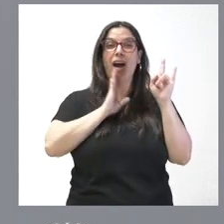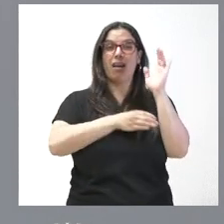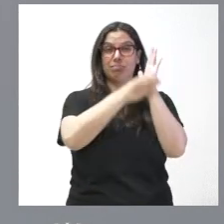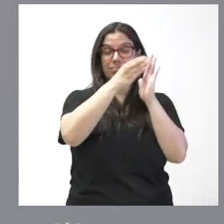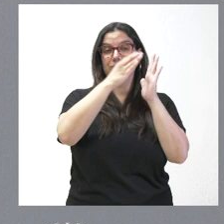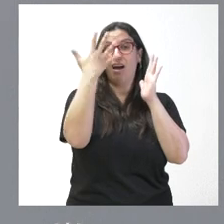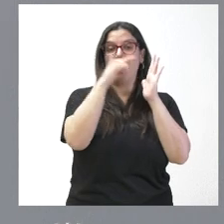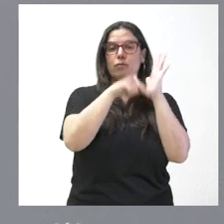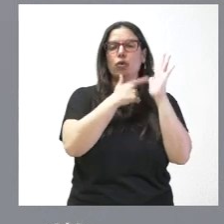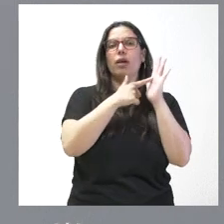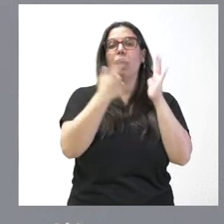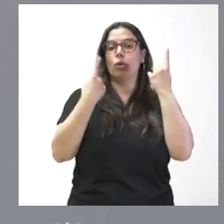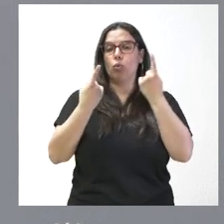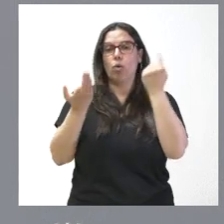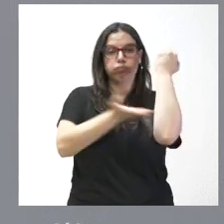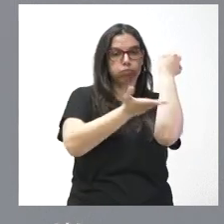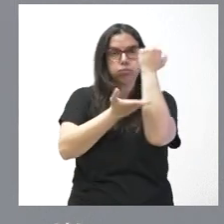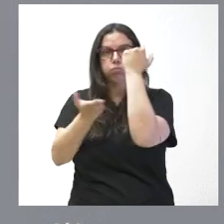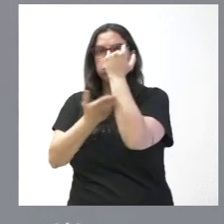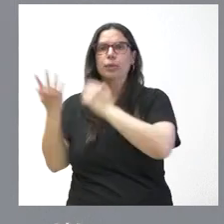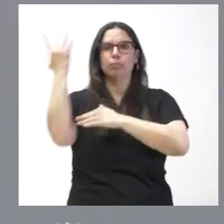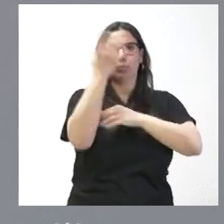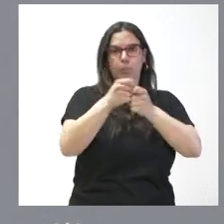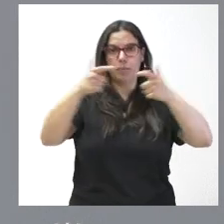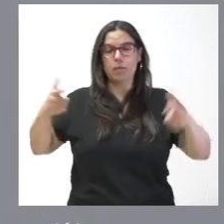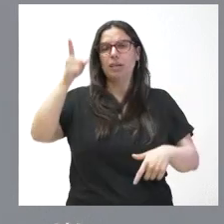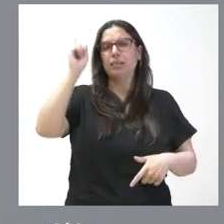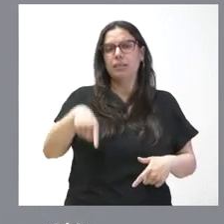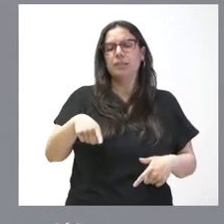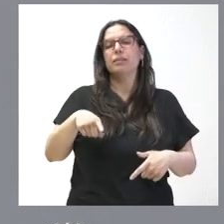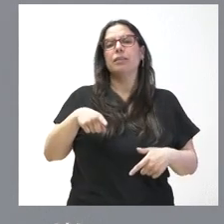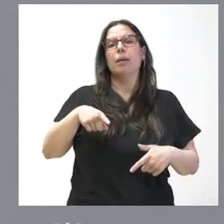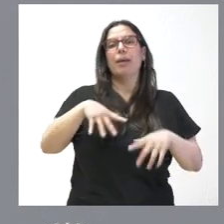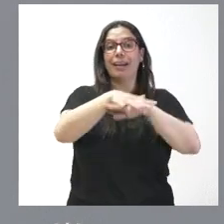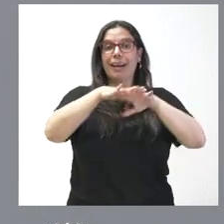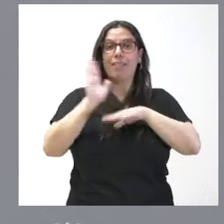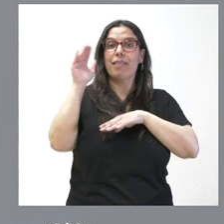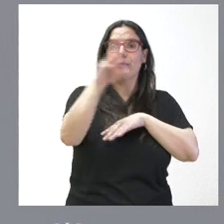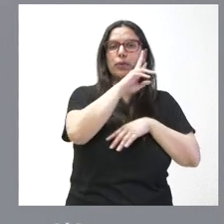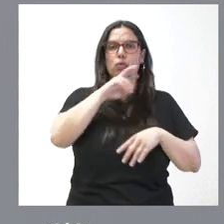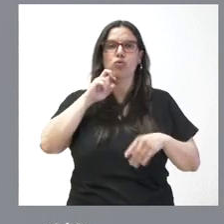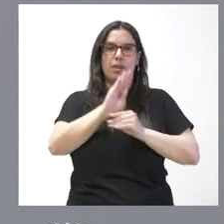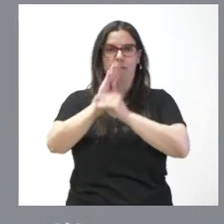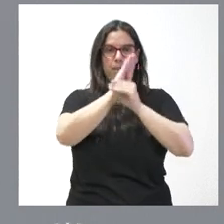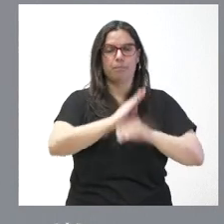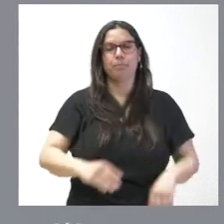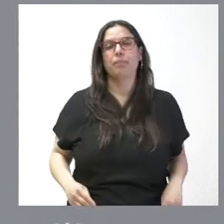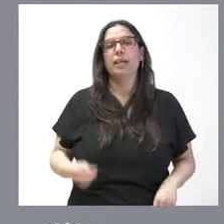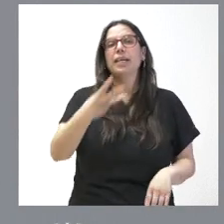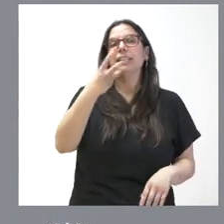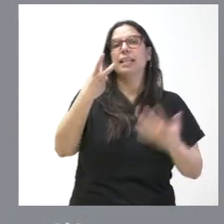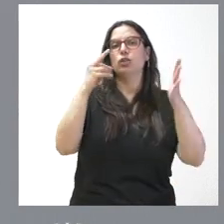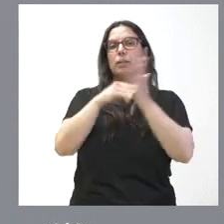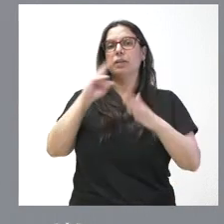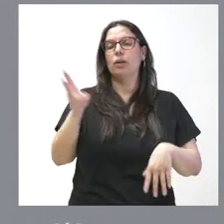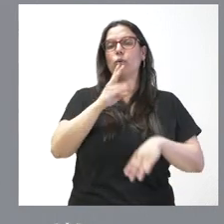Se recuperan los terrenos desalbolados y se conserva y mejora la red viaria de montes en Castilla y León. 370.000